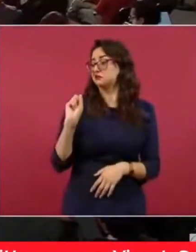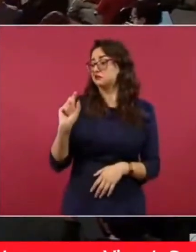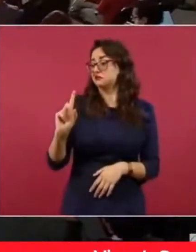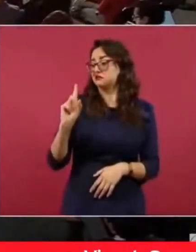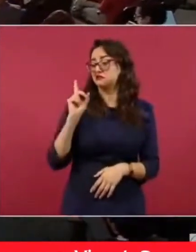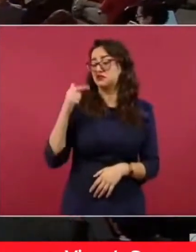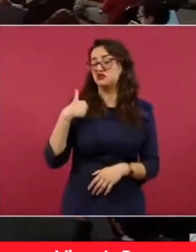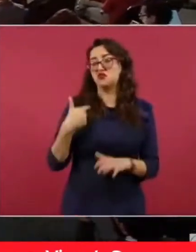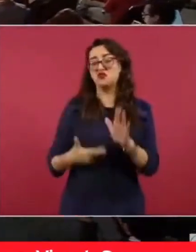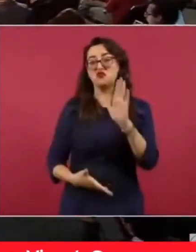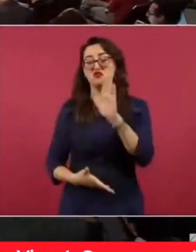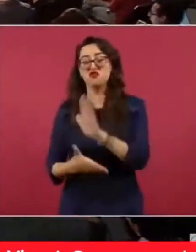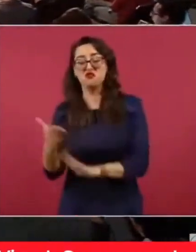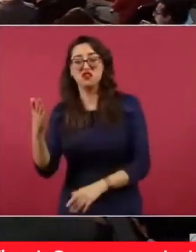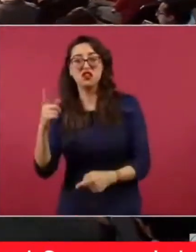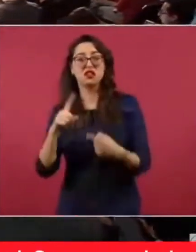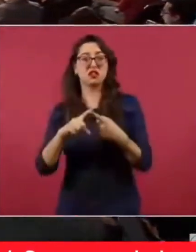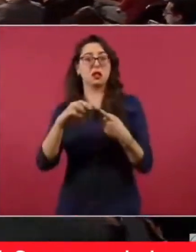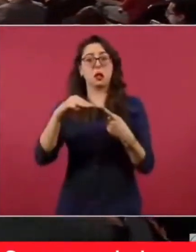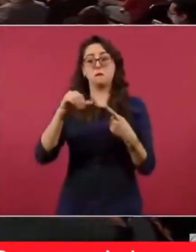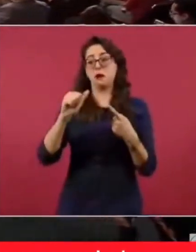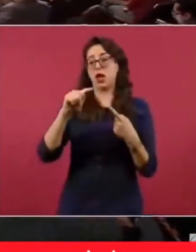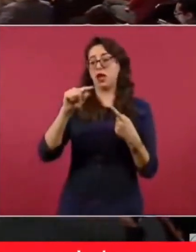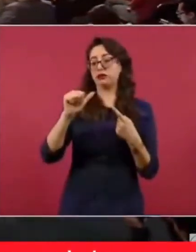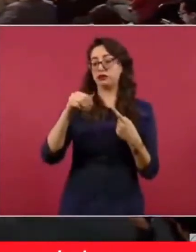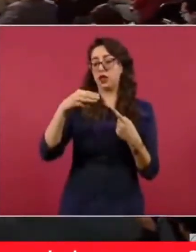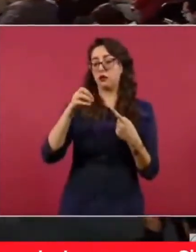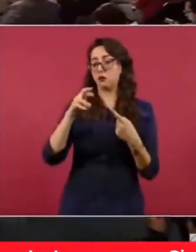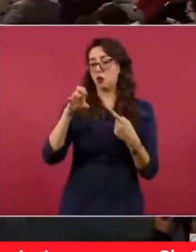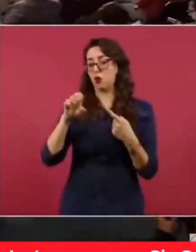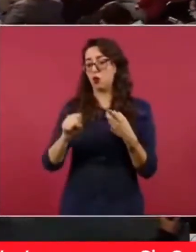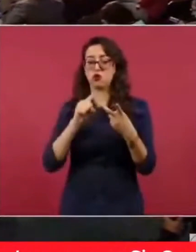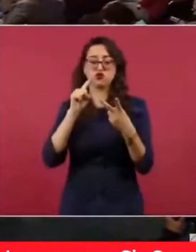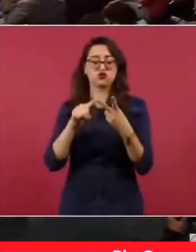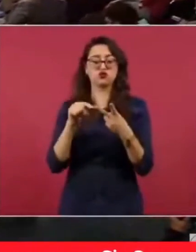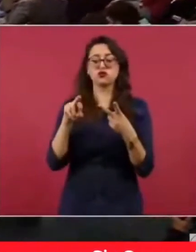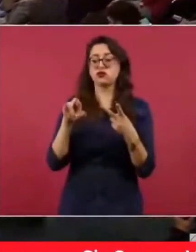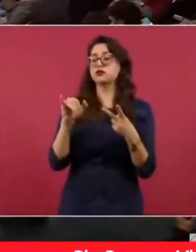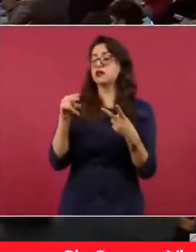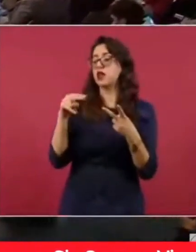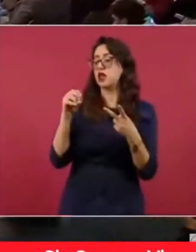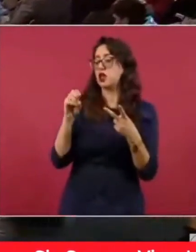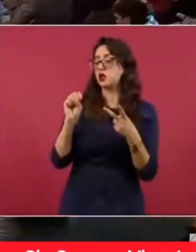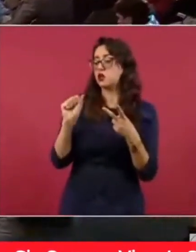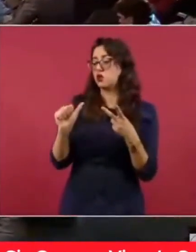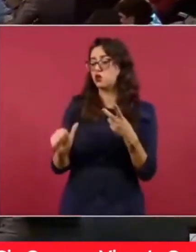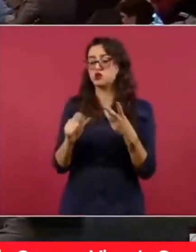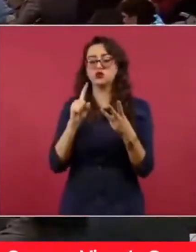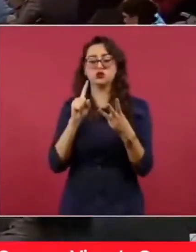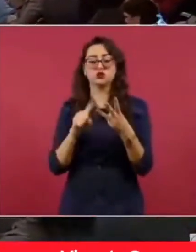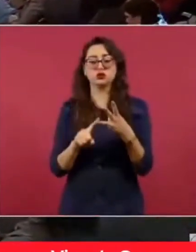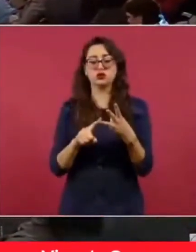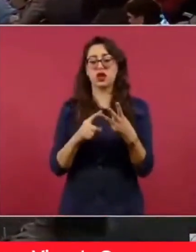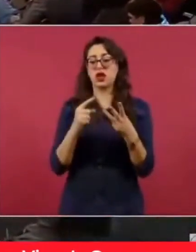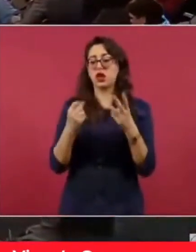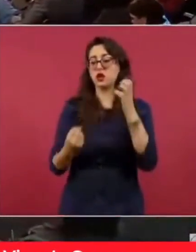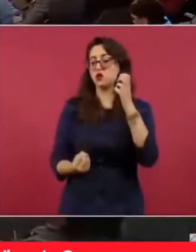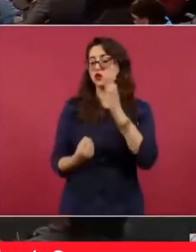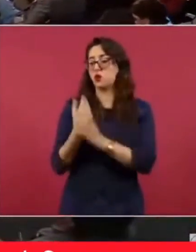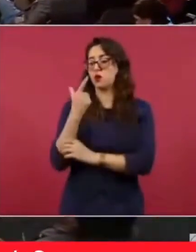Que nos presentó esta situación migratoria